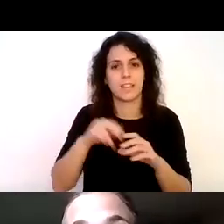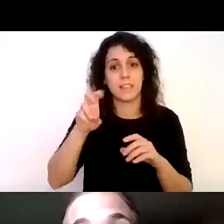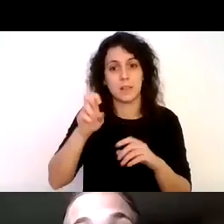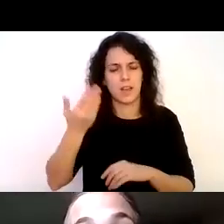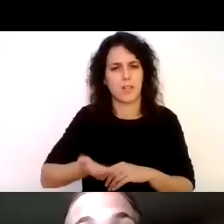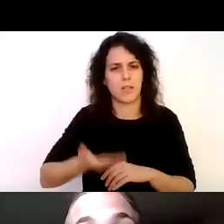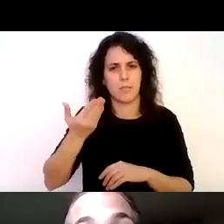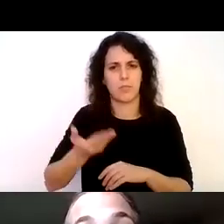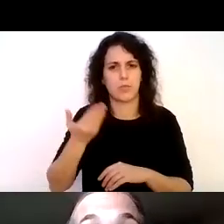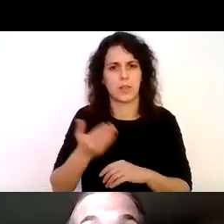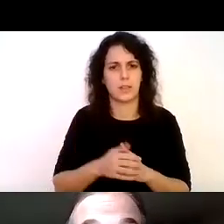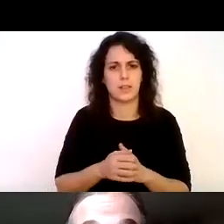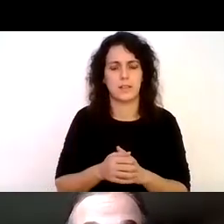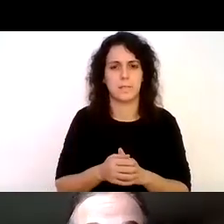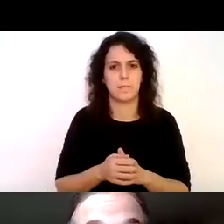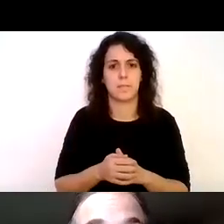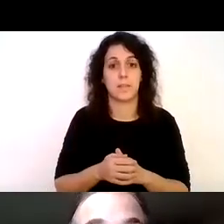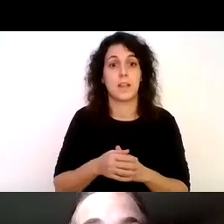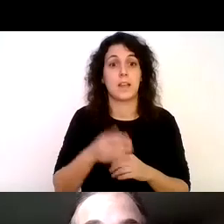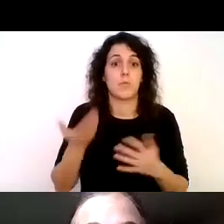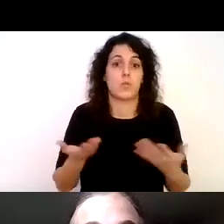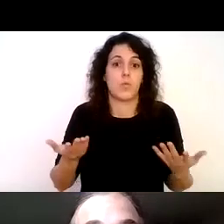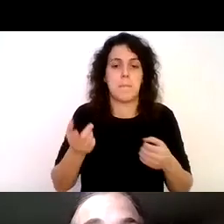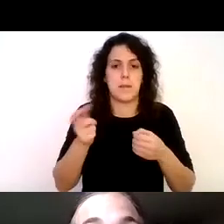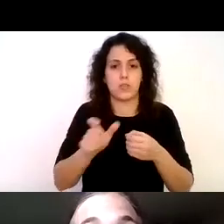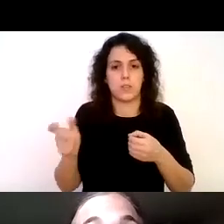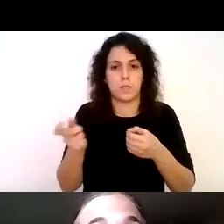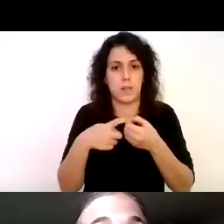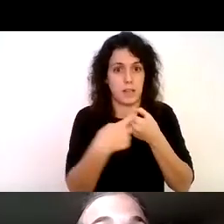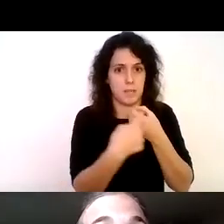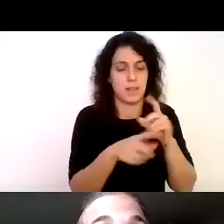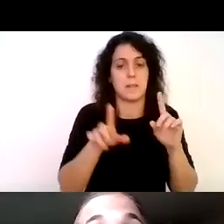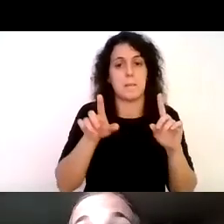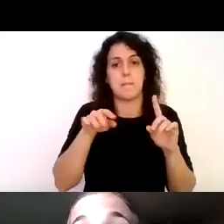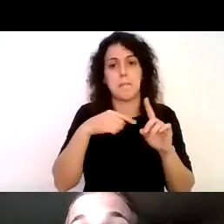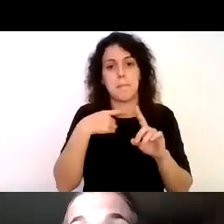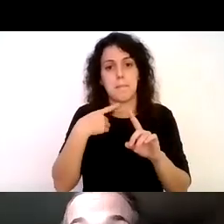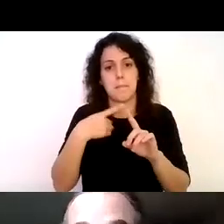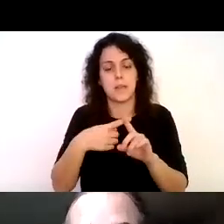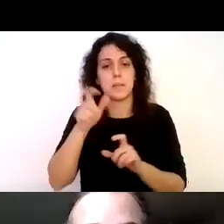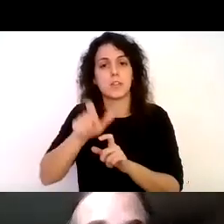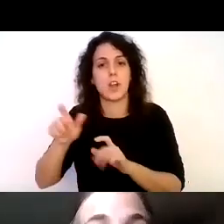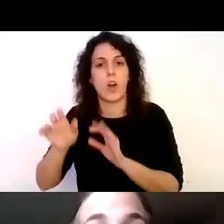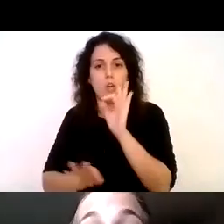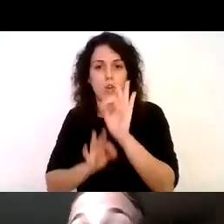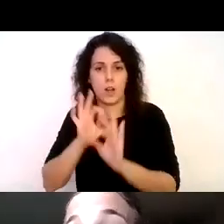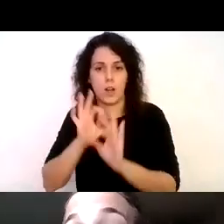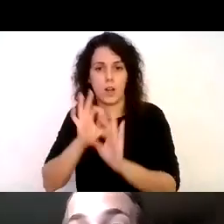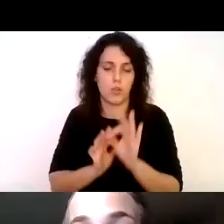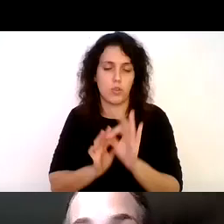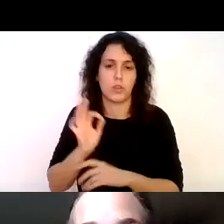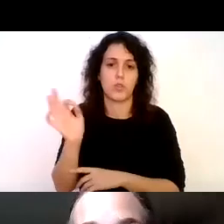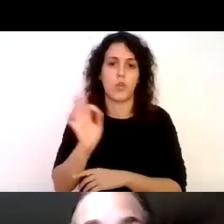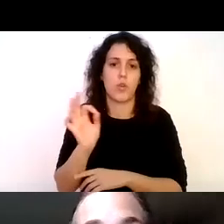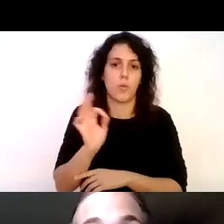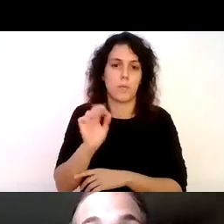hacia los participantes pero también hacia los organizadores o los que nos